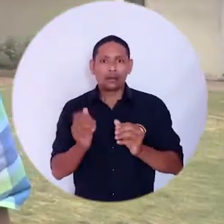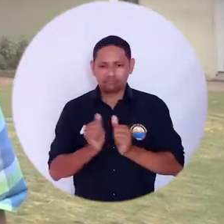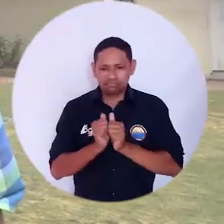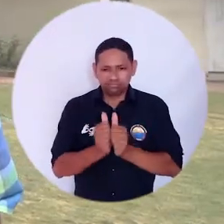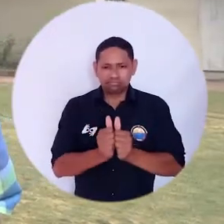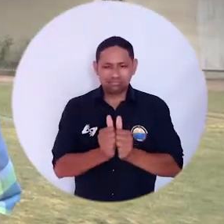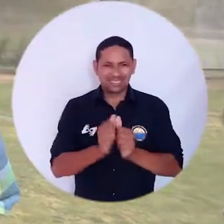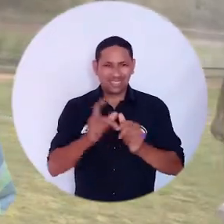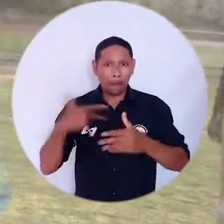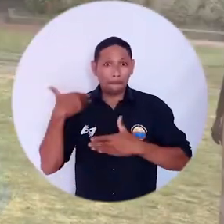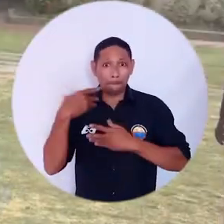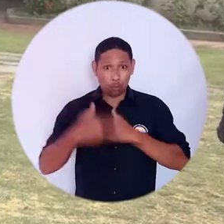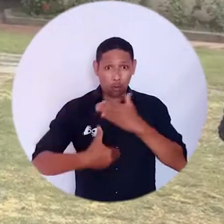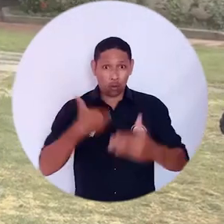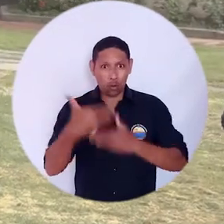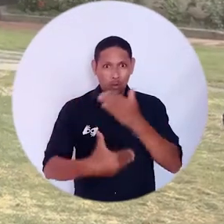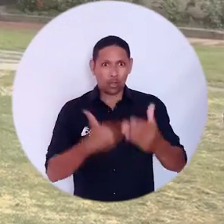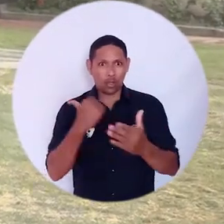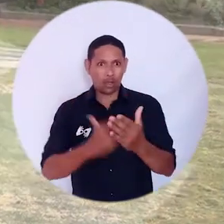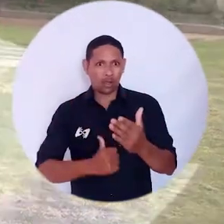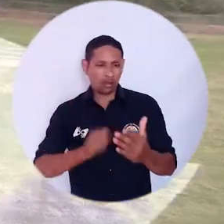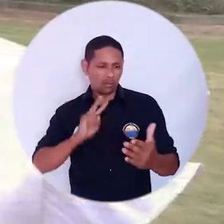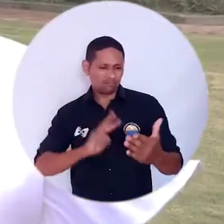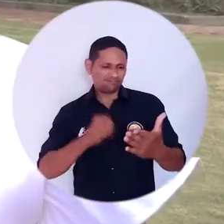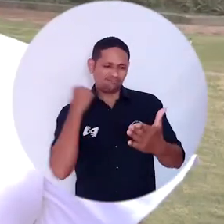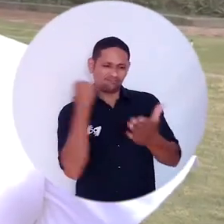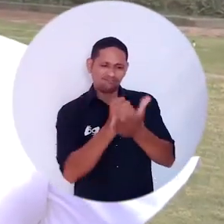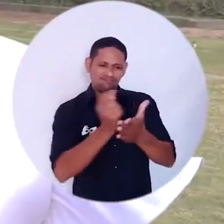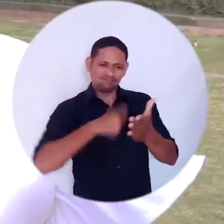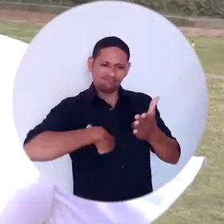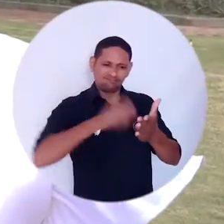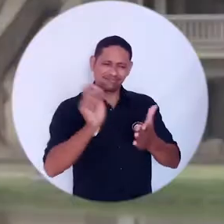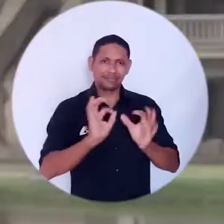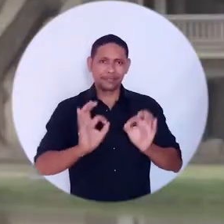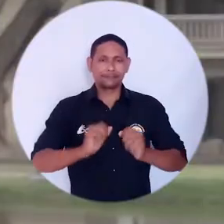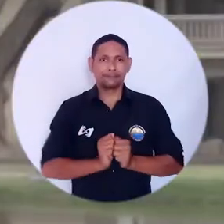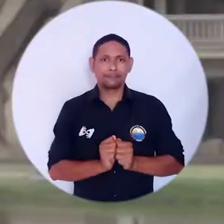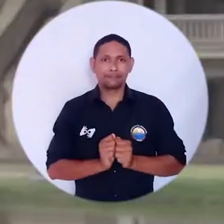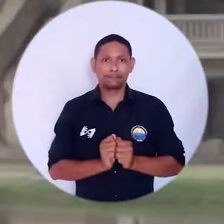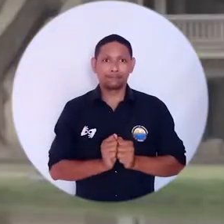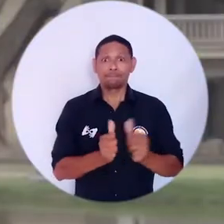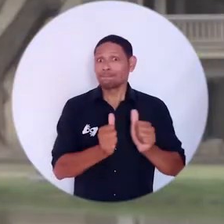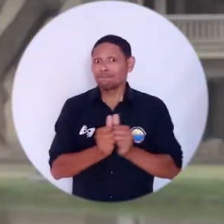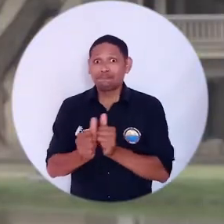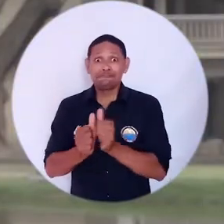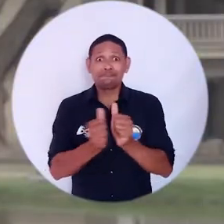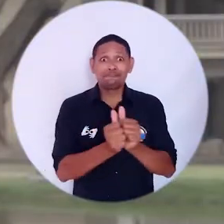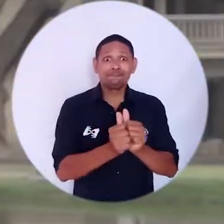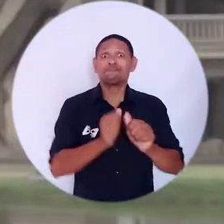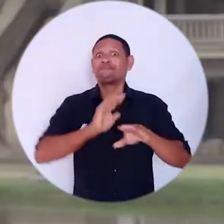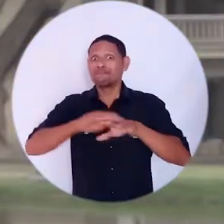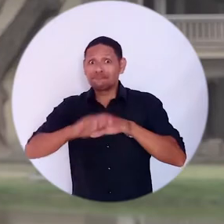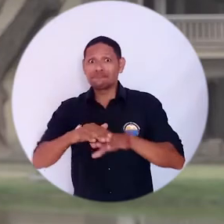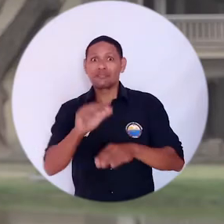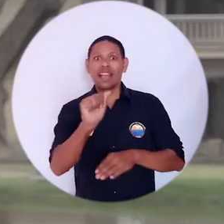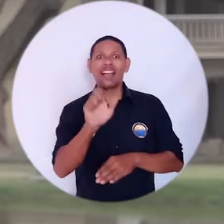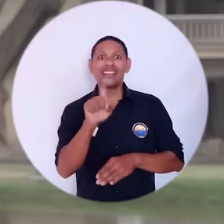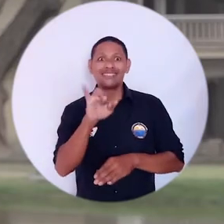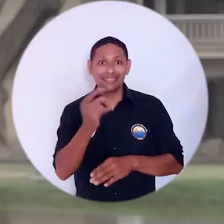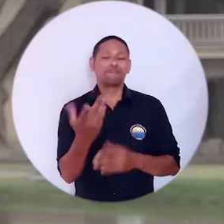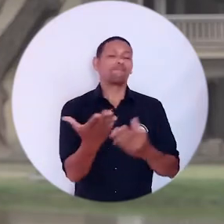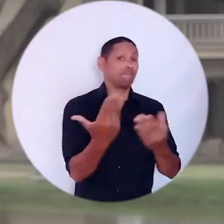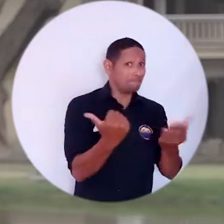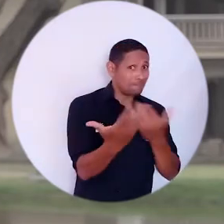proceso de acreditación de alta calidad que cursa el Programa de Ingeniería de Sistemas. Compañeros, los invito a unirse a ESIS